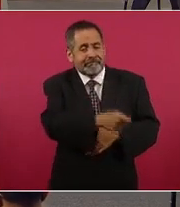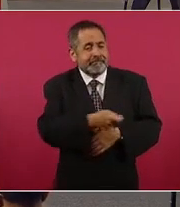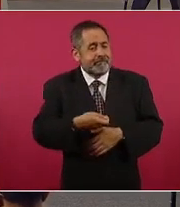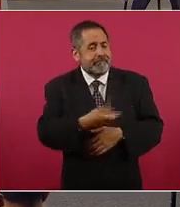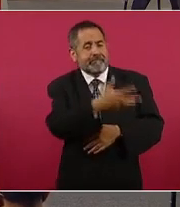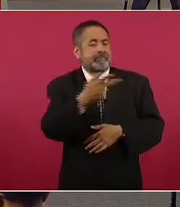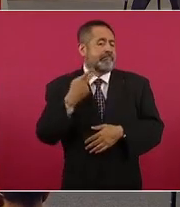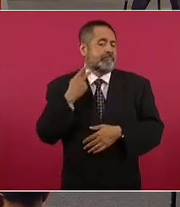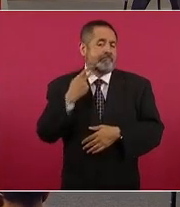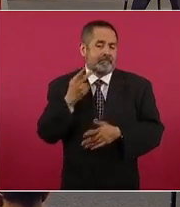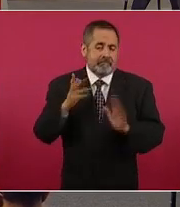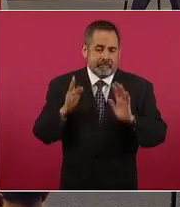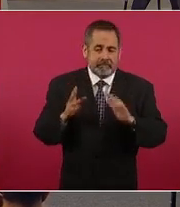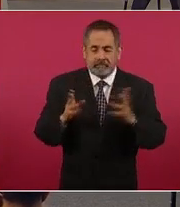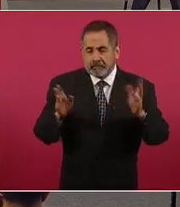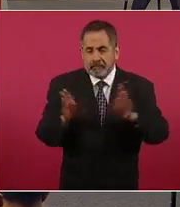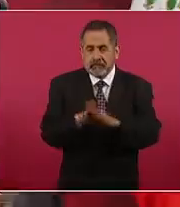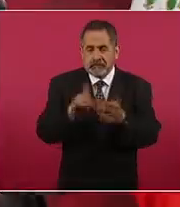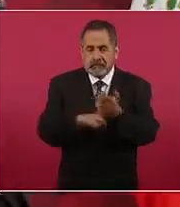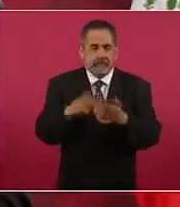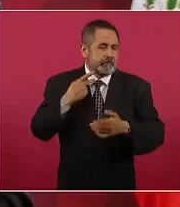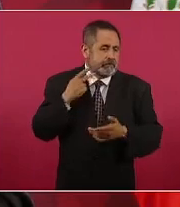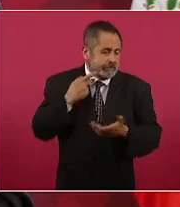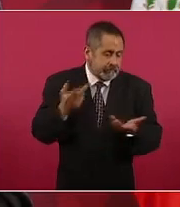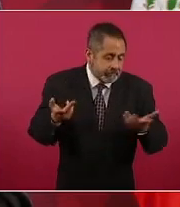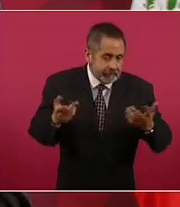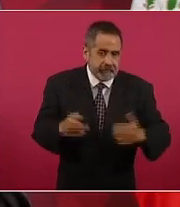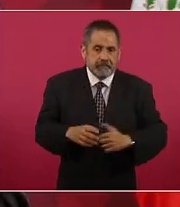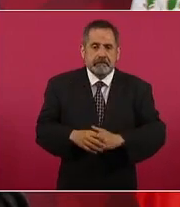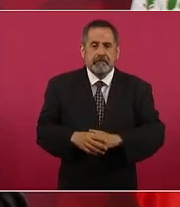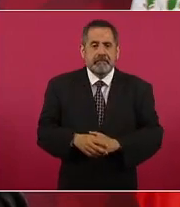en el buen sentido de la palabra